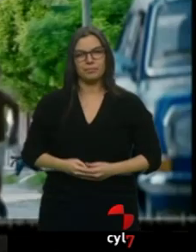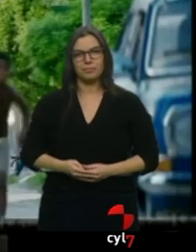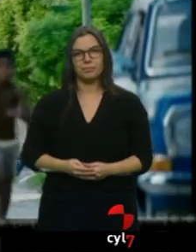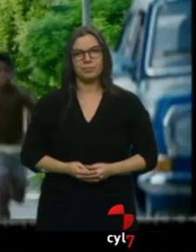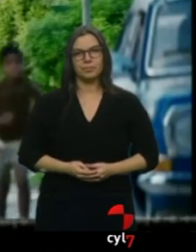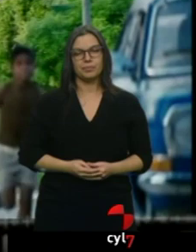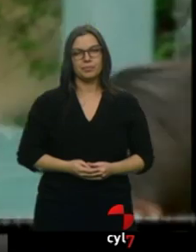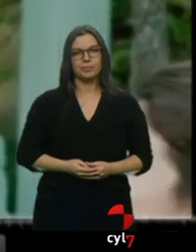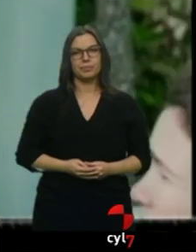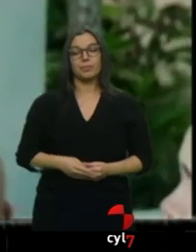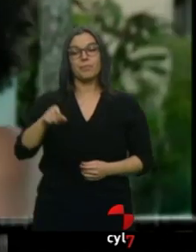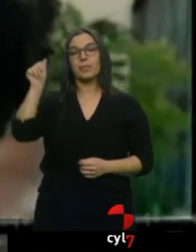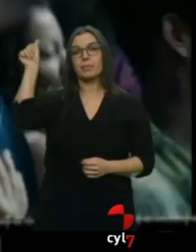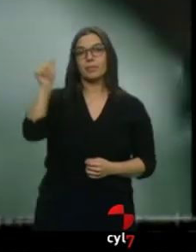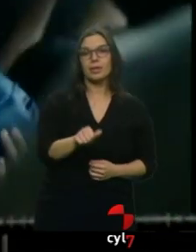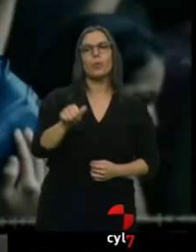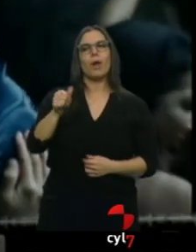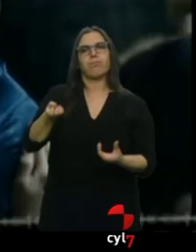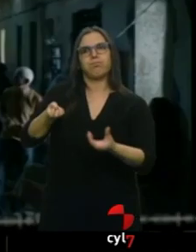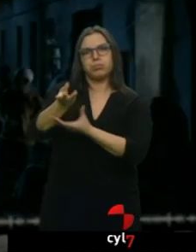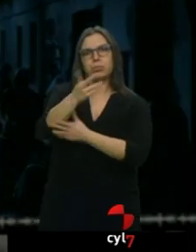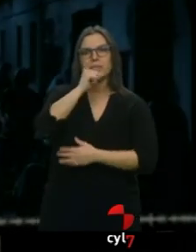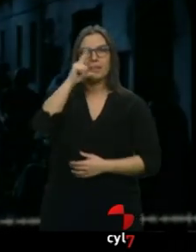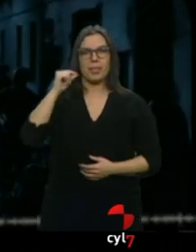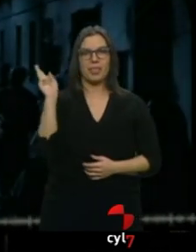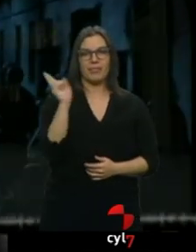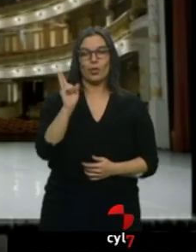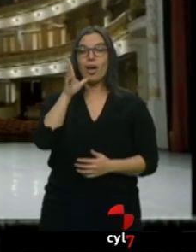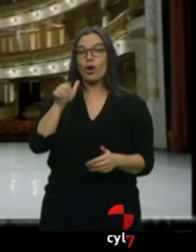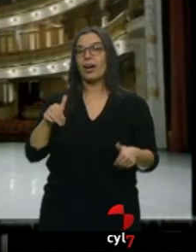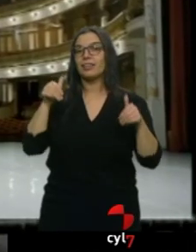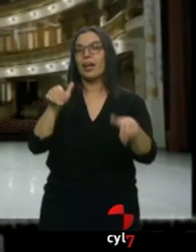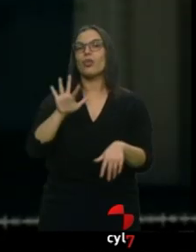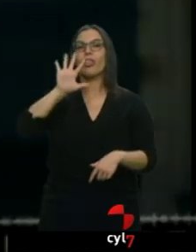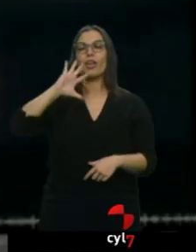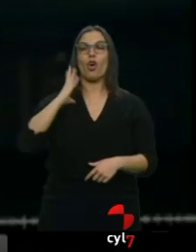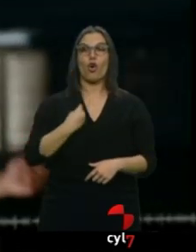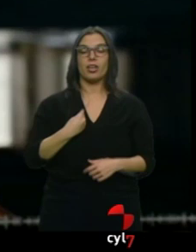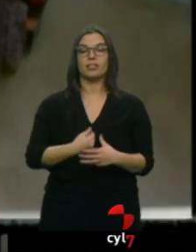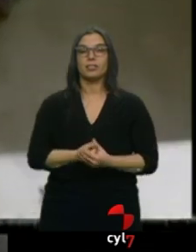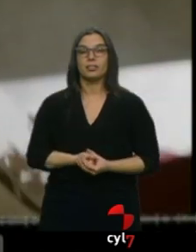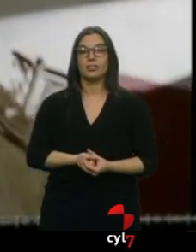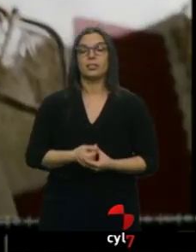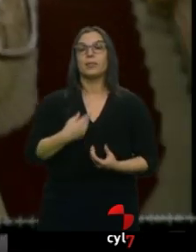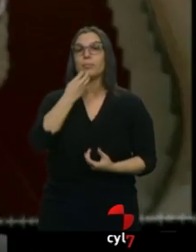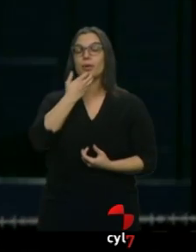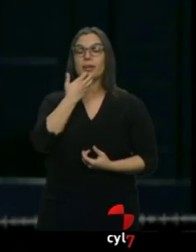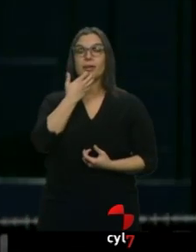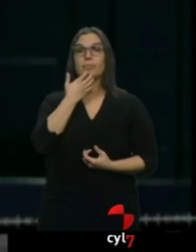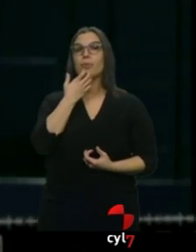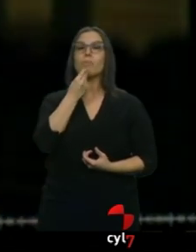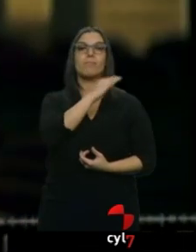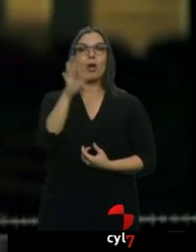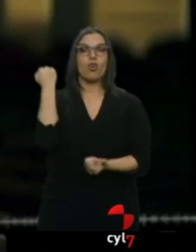Esta película se proyectó en la Seminci de Valladolid. Opta a cinco gollas. Entre ellos, el de mejor actor revelación para Carlos Acosta, que se